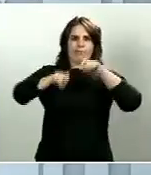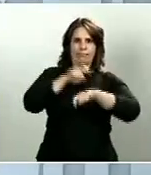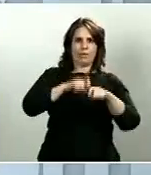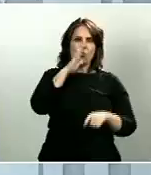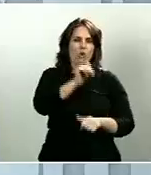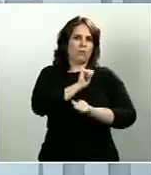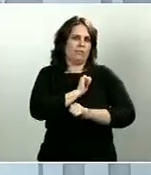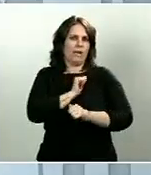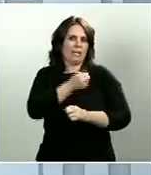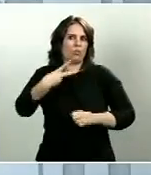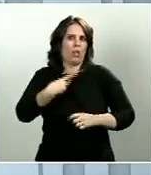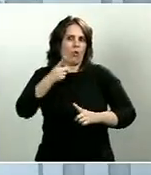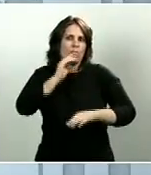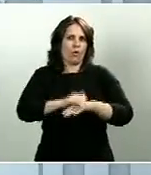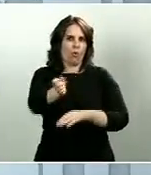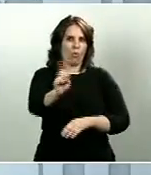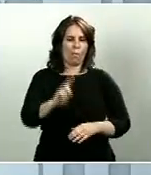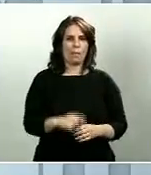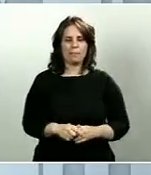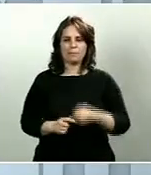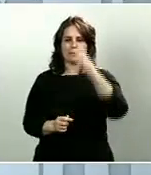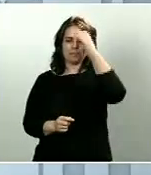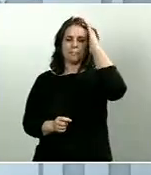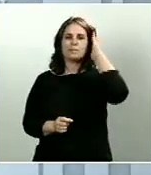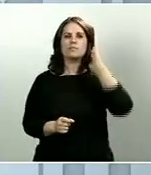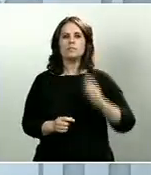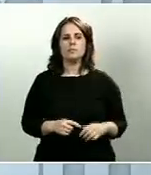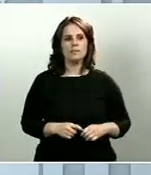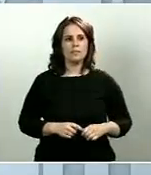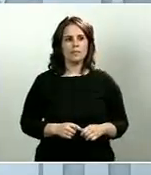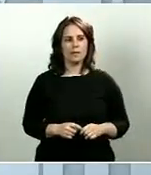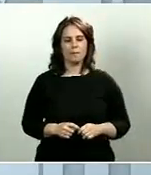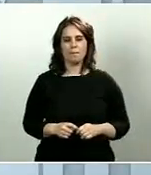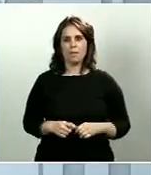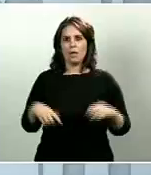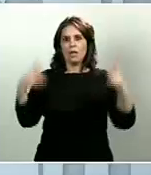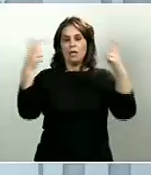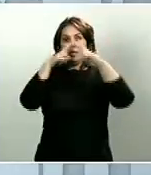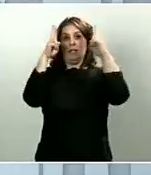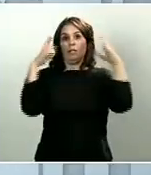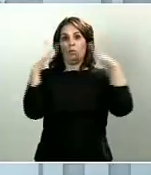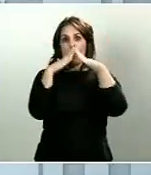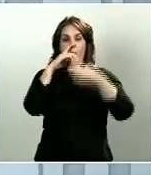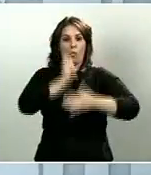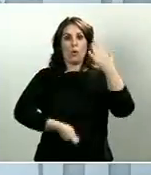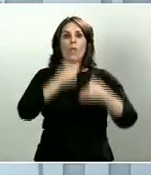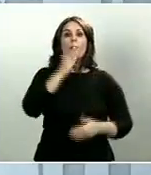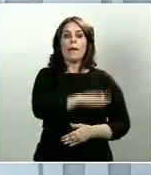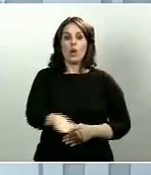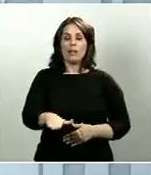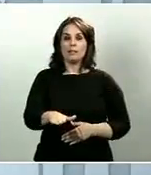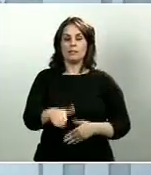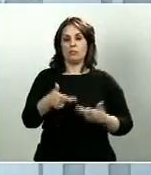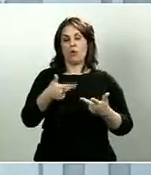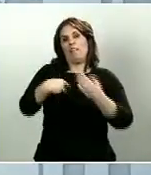señalar, además, que esta decisión de aliviar el confinamiento de menores se ha adoptado siempre y en cada momento, siguiendo las recomendaciones